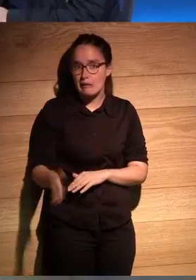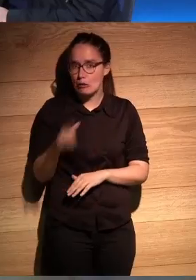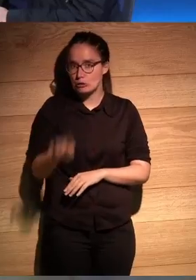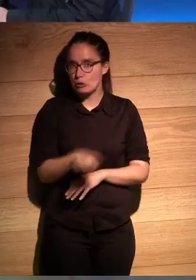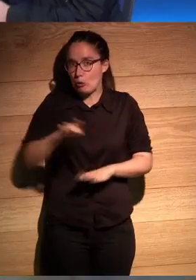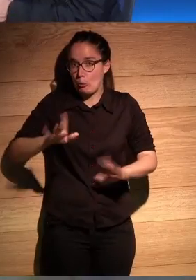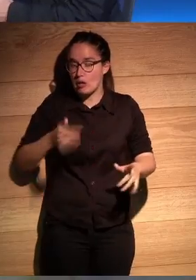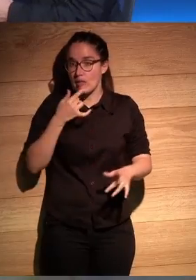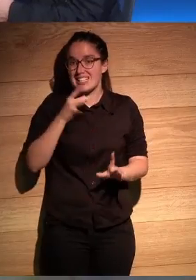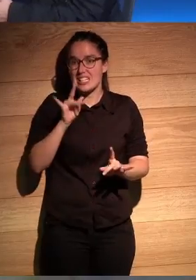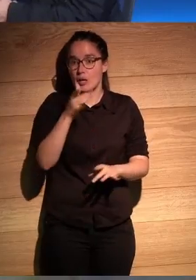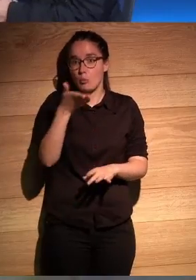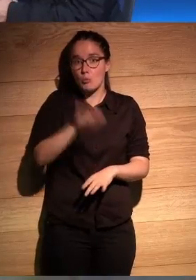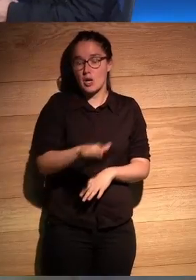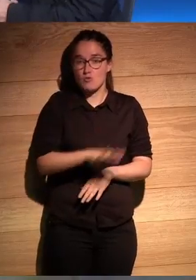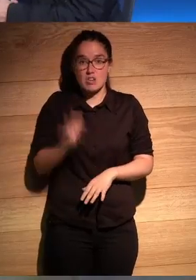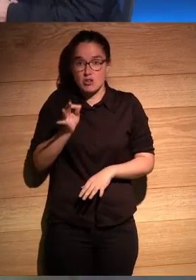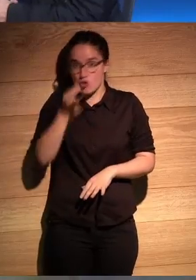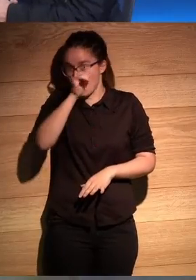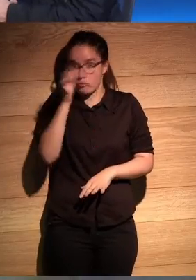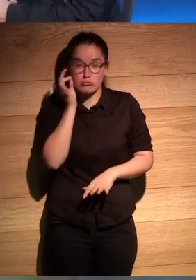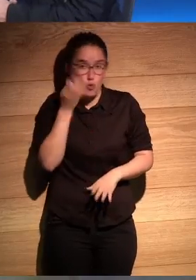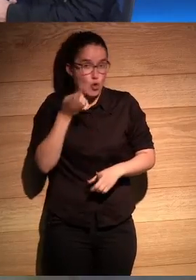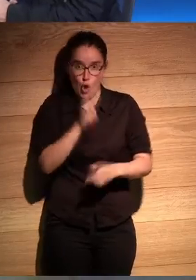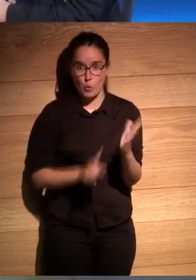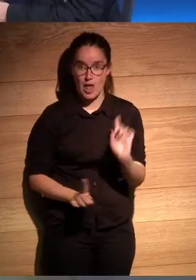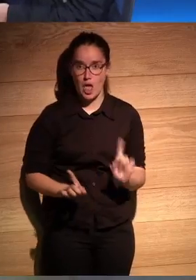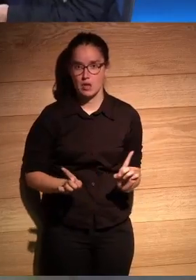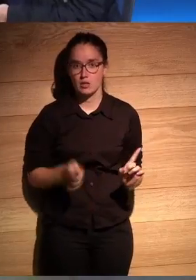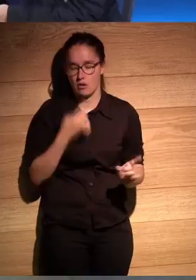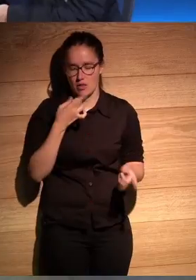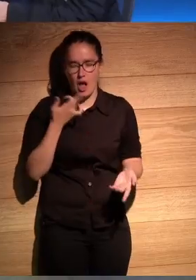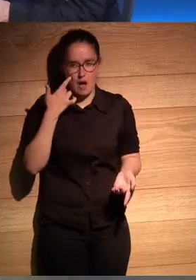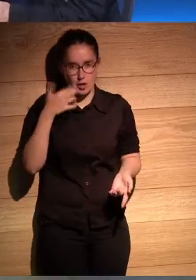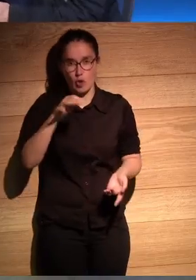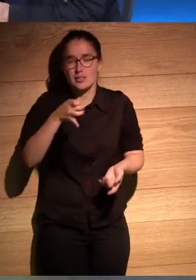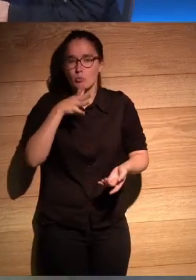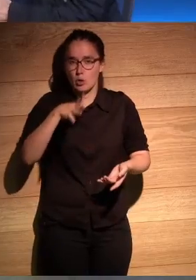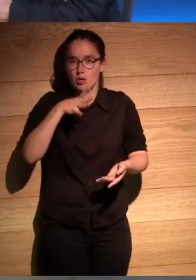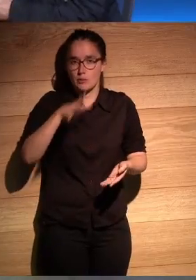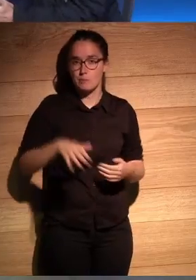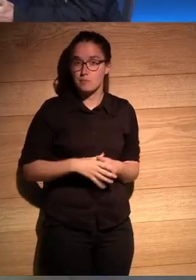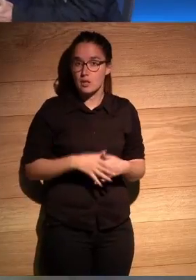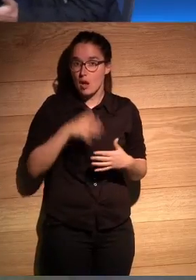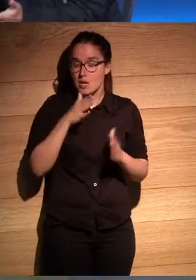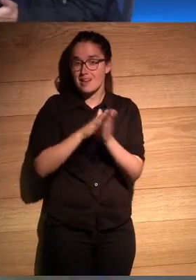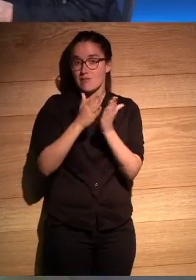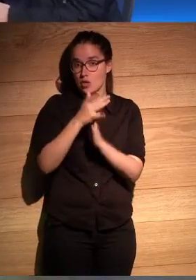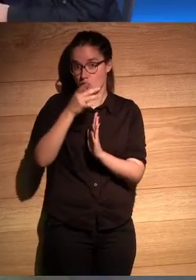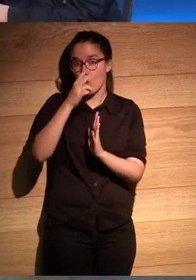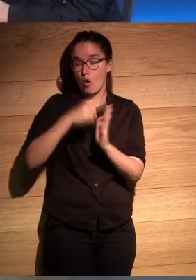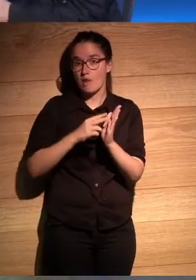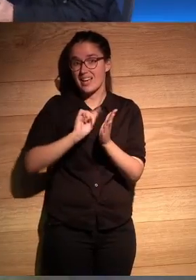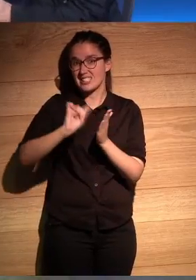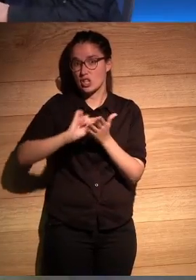escribiendo y me decía porque si muere un niño no lo voy a leer y me decía oye Roberto porque además en el libro que yo había escrito